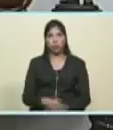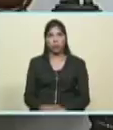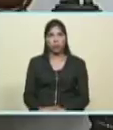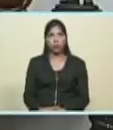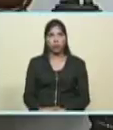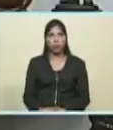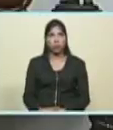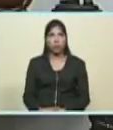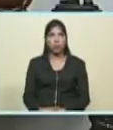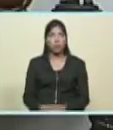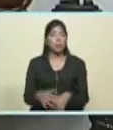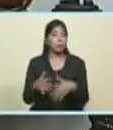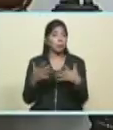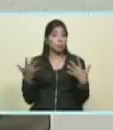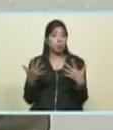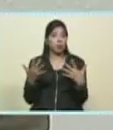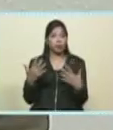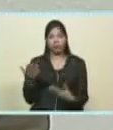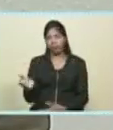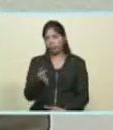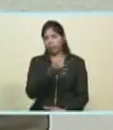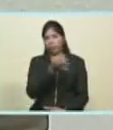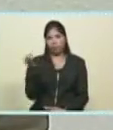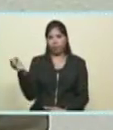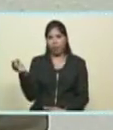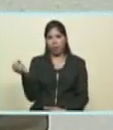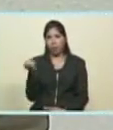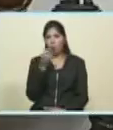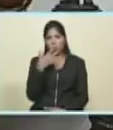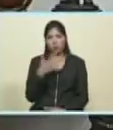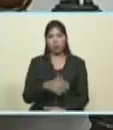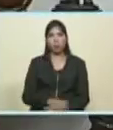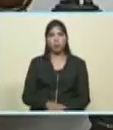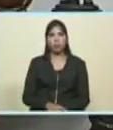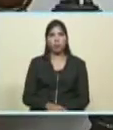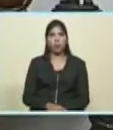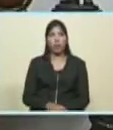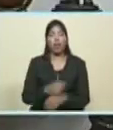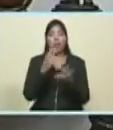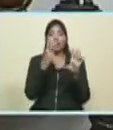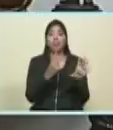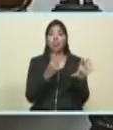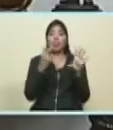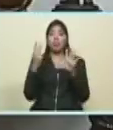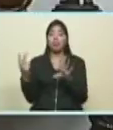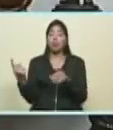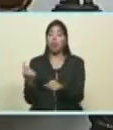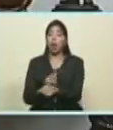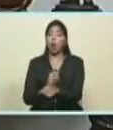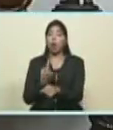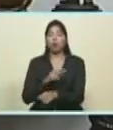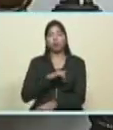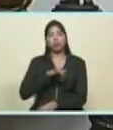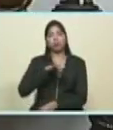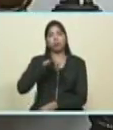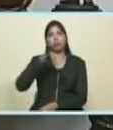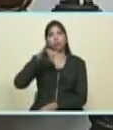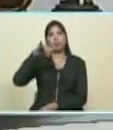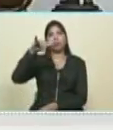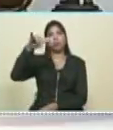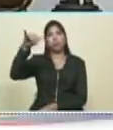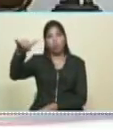así que extraordinario realmente las 77 horas que hemos invertido en